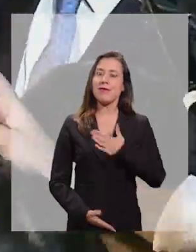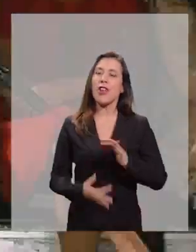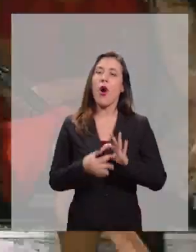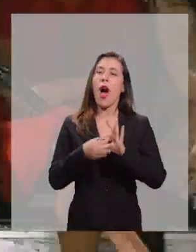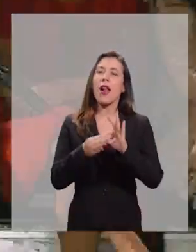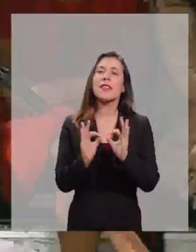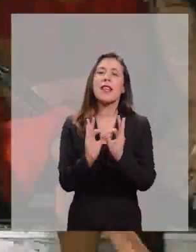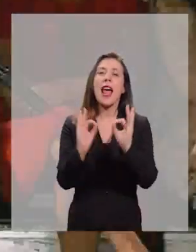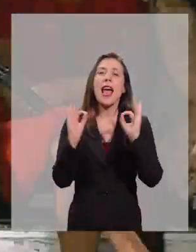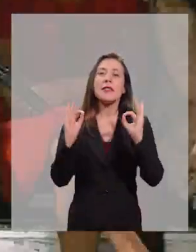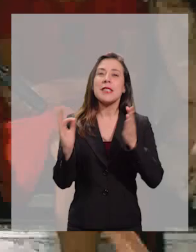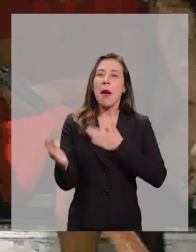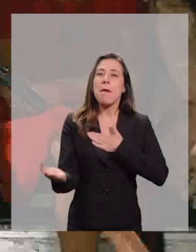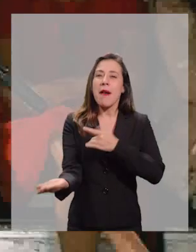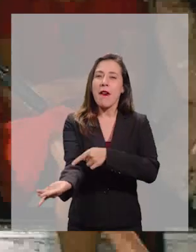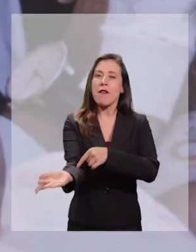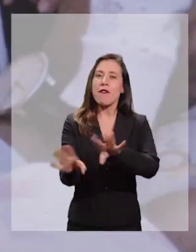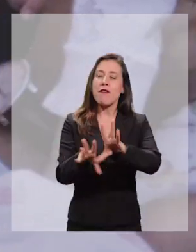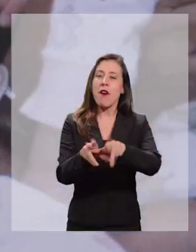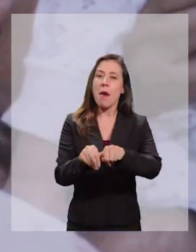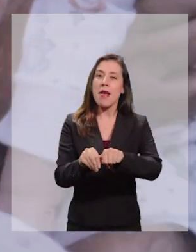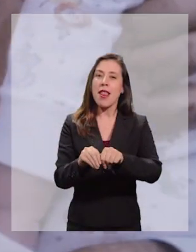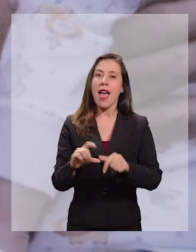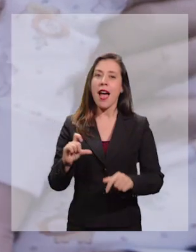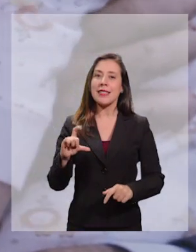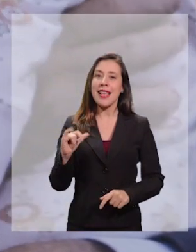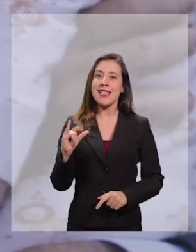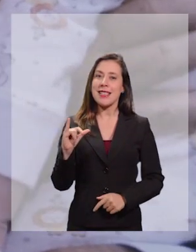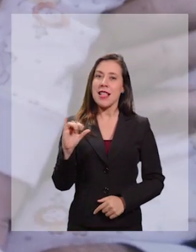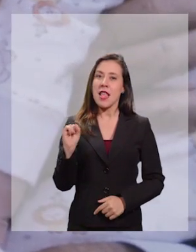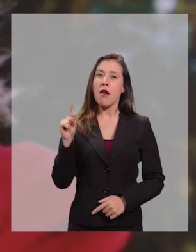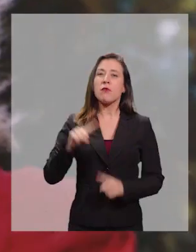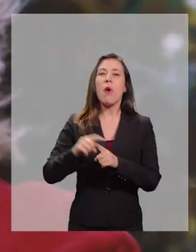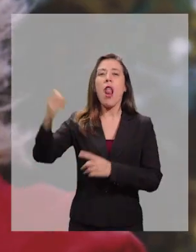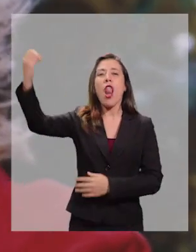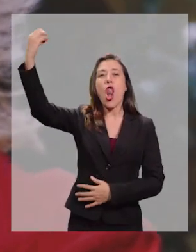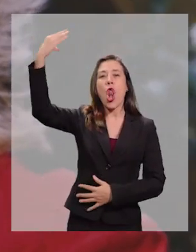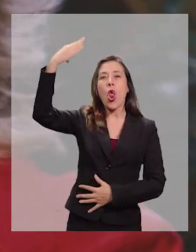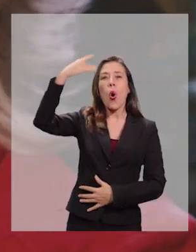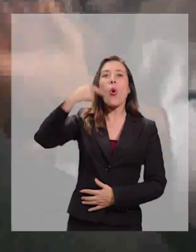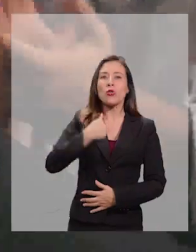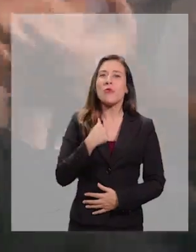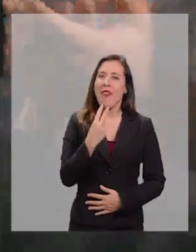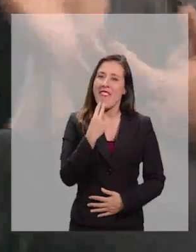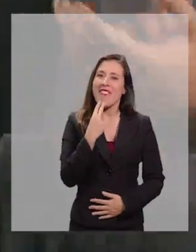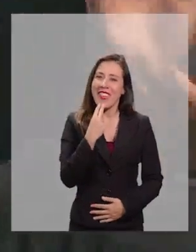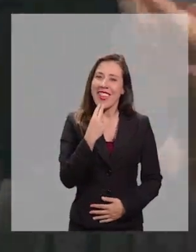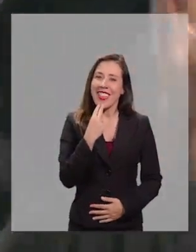Quiero agradecer muy especialmente a mi familia. Y a Cecilia por iluminar mi vida.